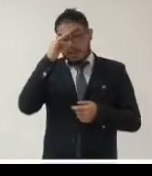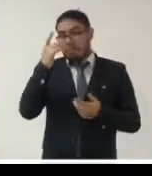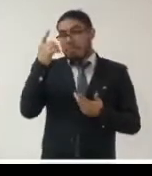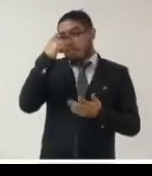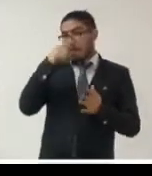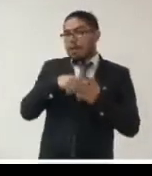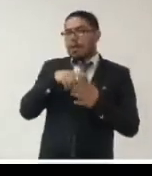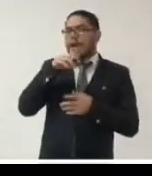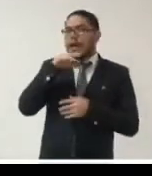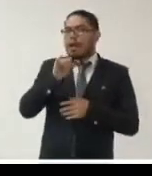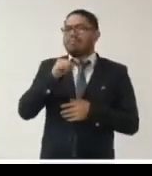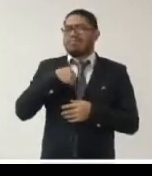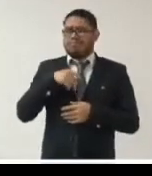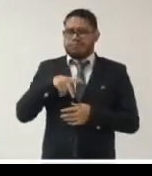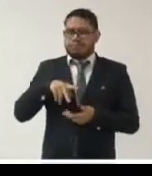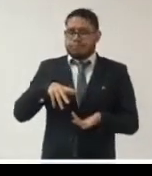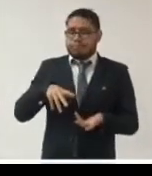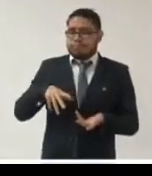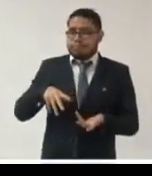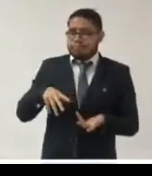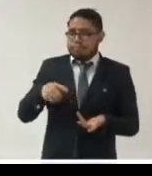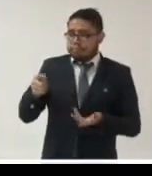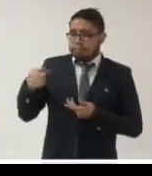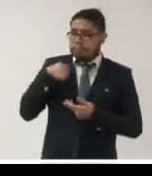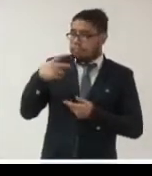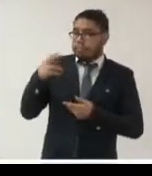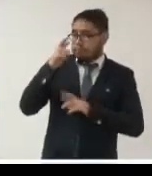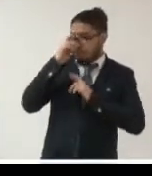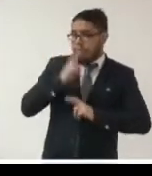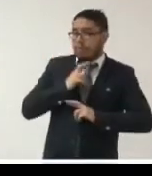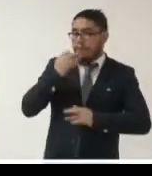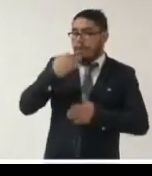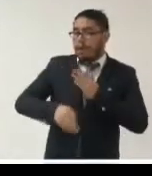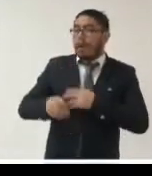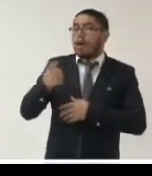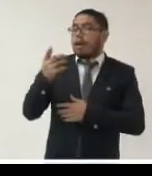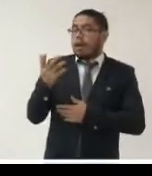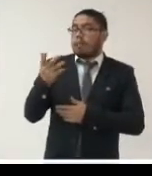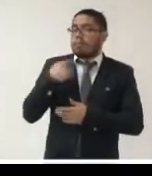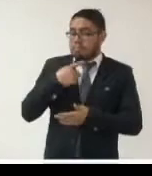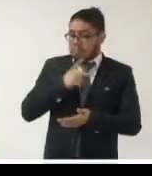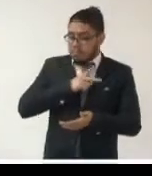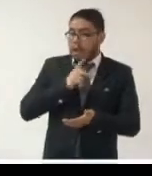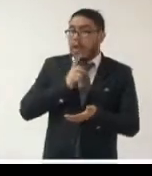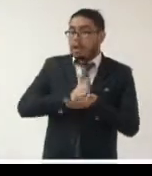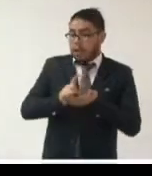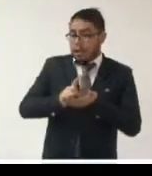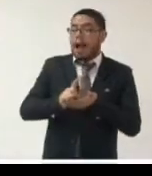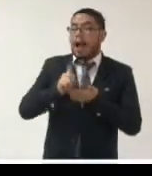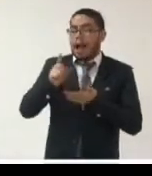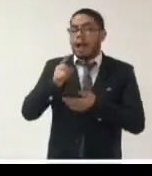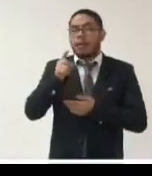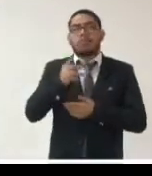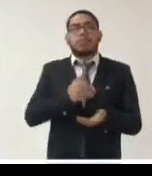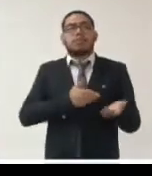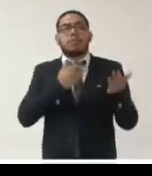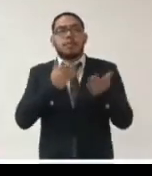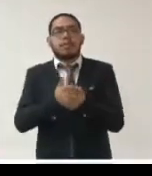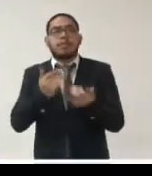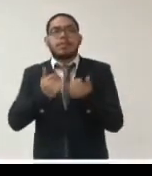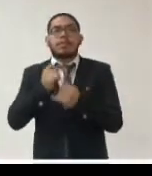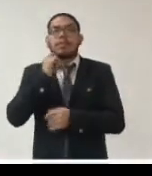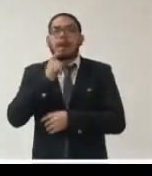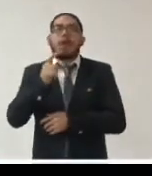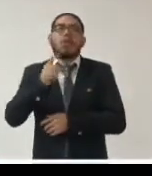vulnerados sus derechos porque en este año en realidad así como los órganos garantes y